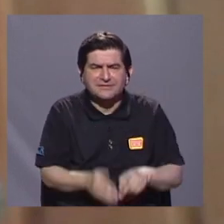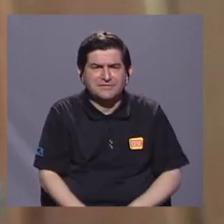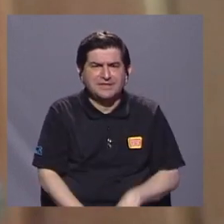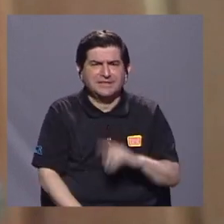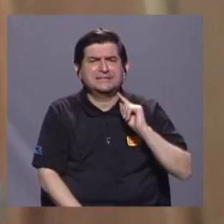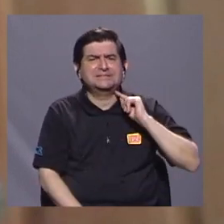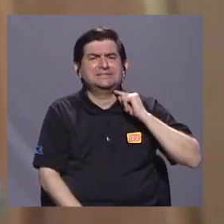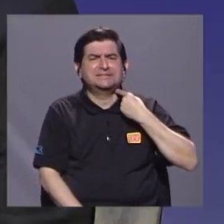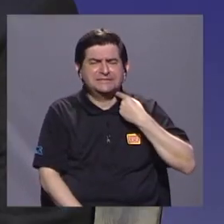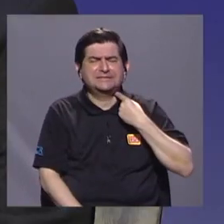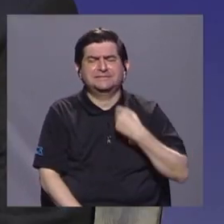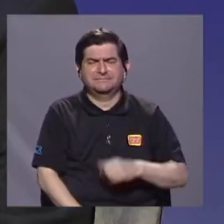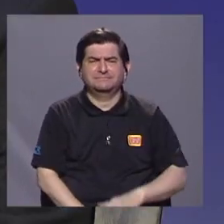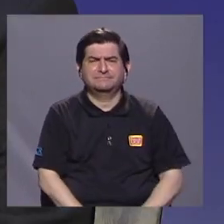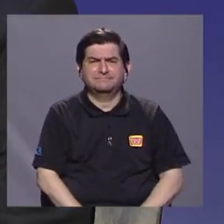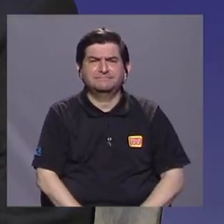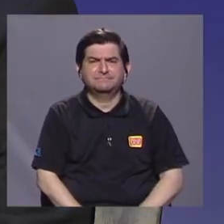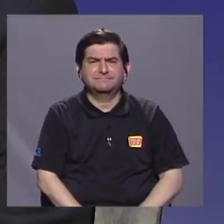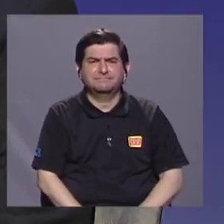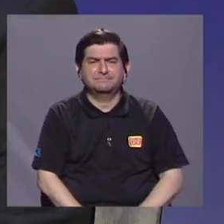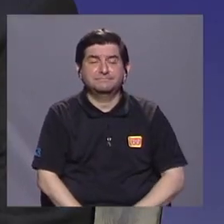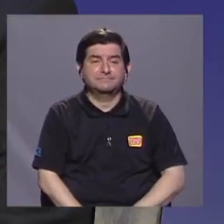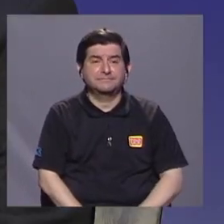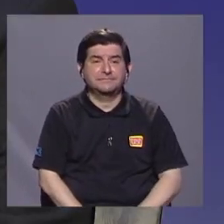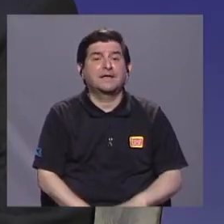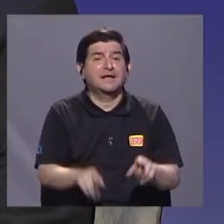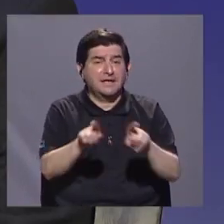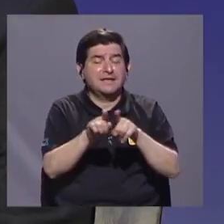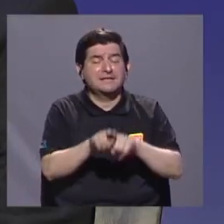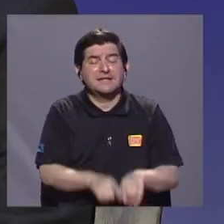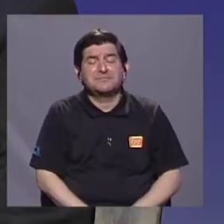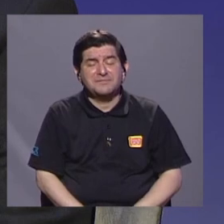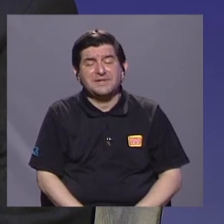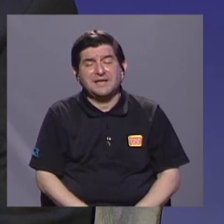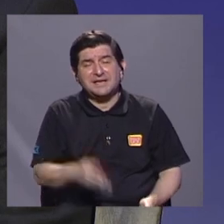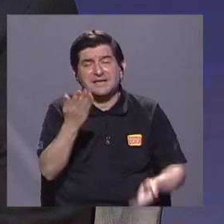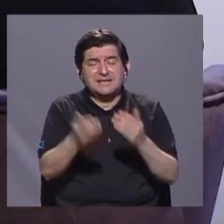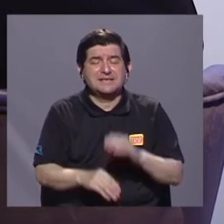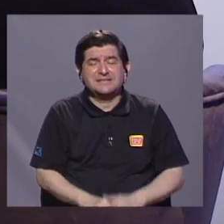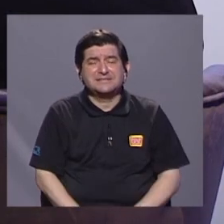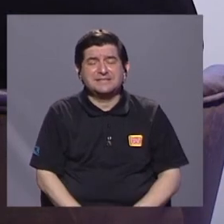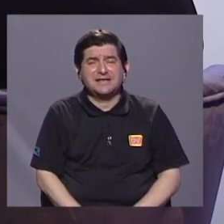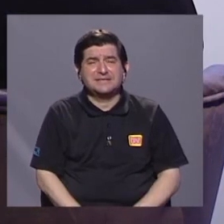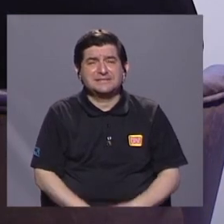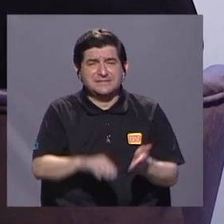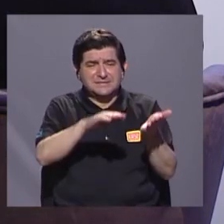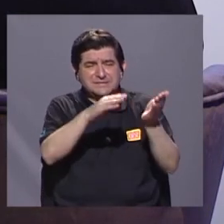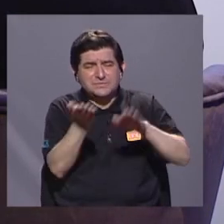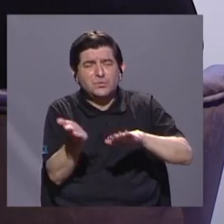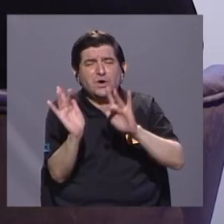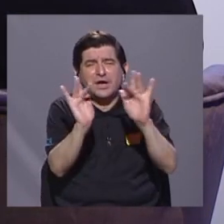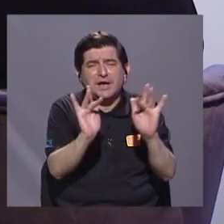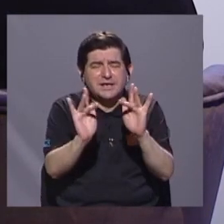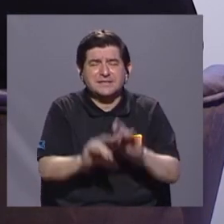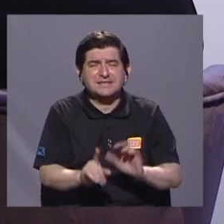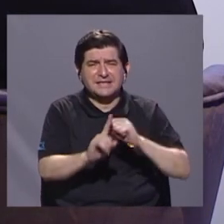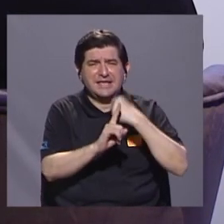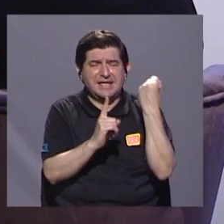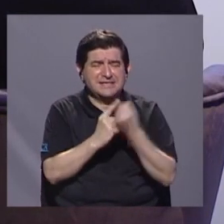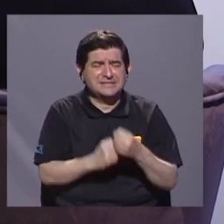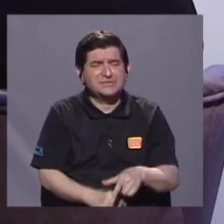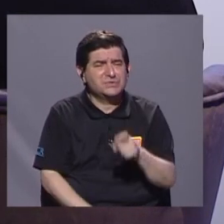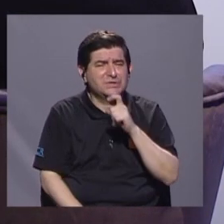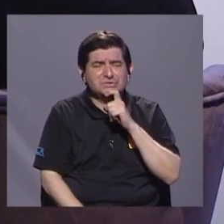bastante alto, ¿verdad? Y ni hablemos de la eutanasia cuando ya es la parte más triste a lo que nos